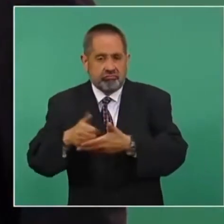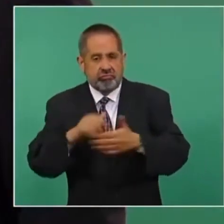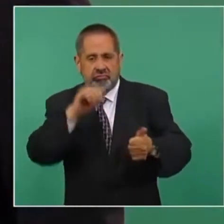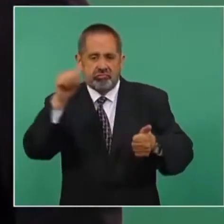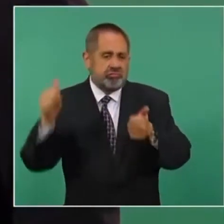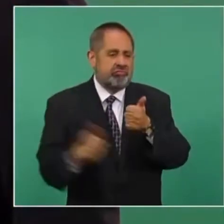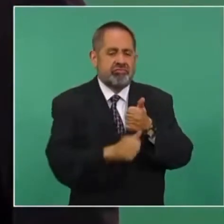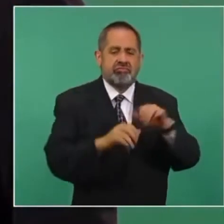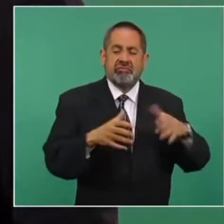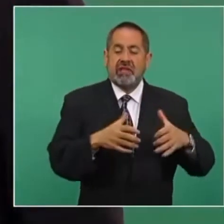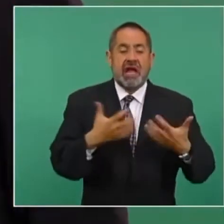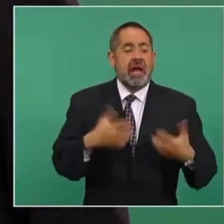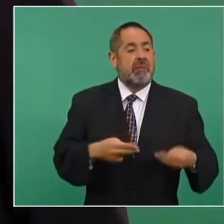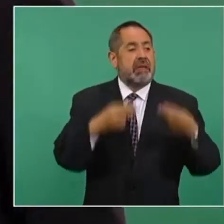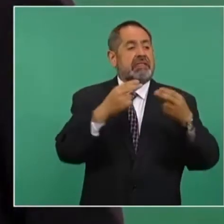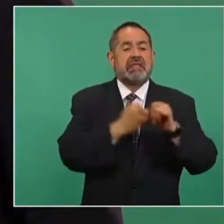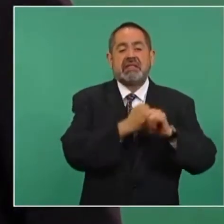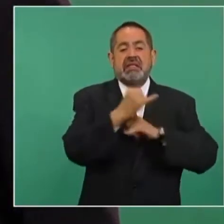servicio nacional.